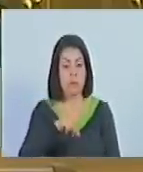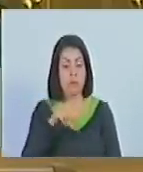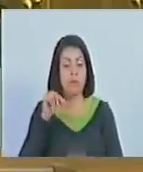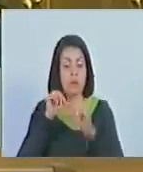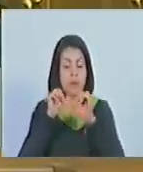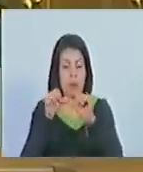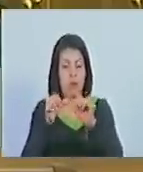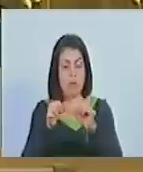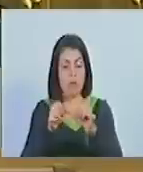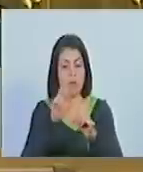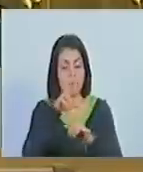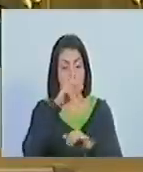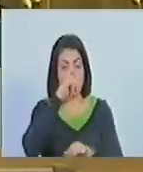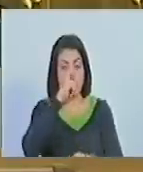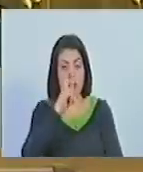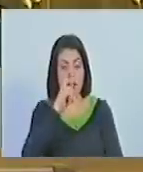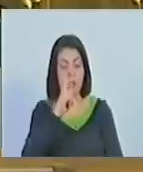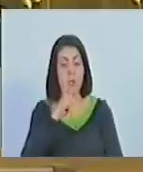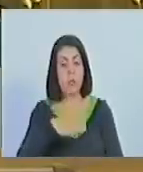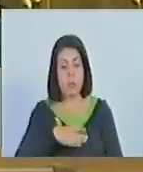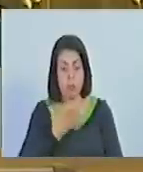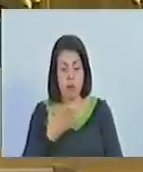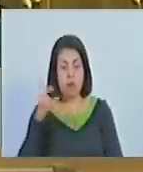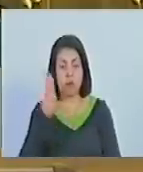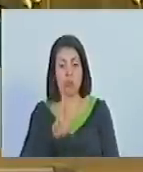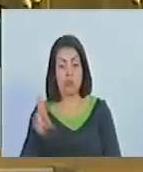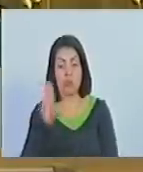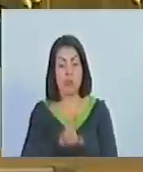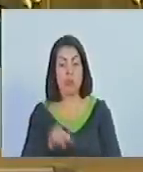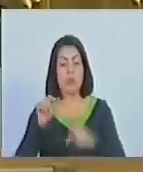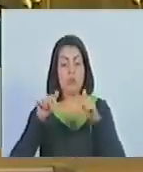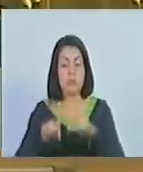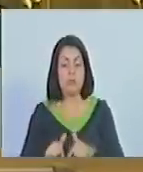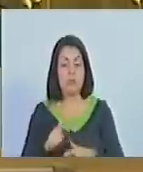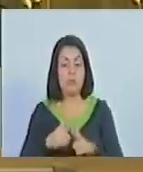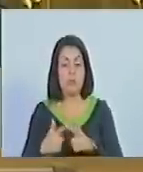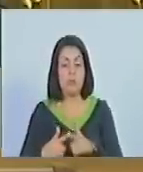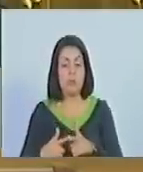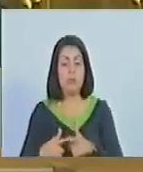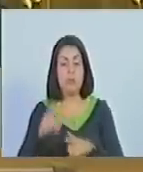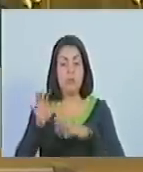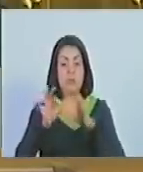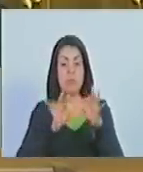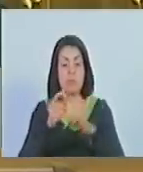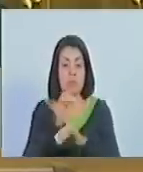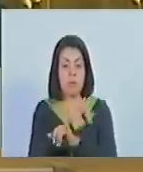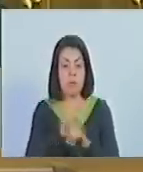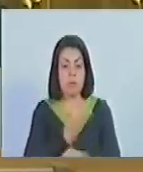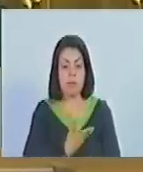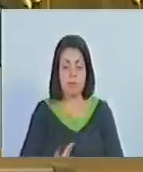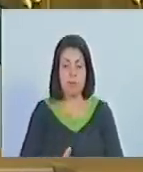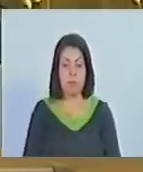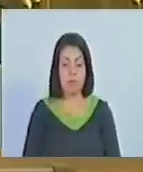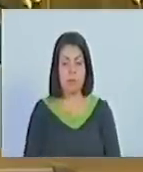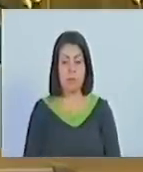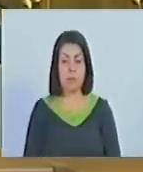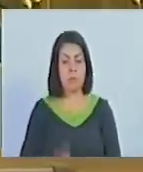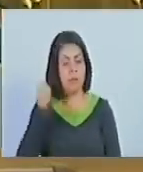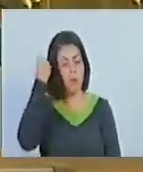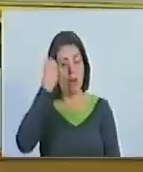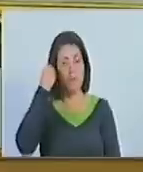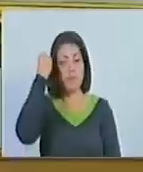duración de tres años en sus funciones, contados a partir de la fecha de su elección. Esto, señor presidente. En